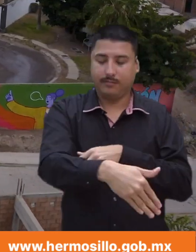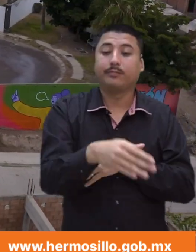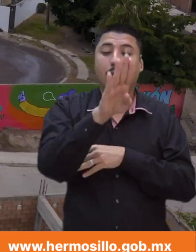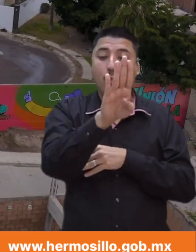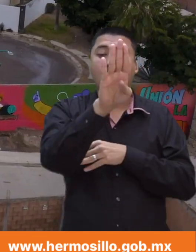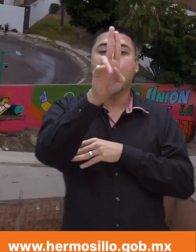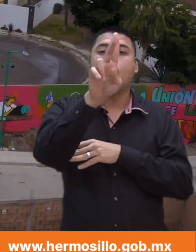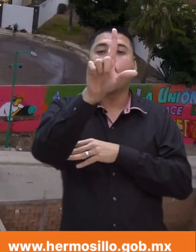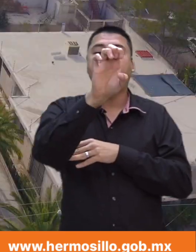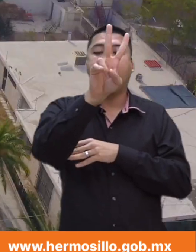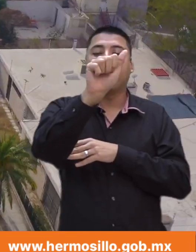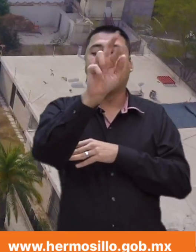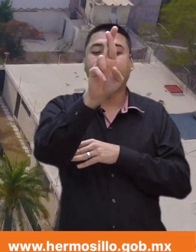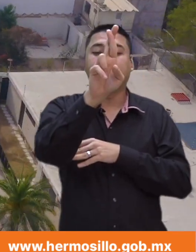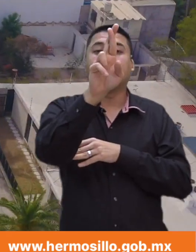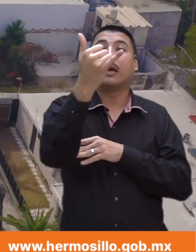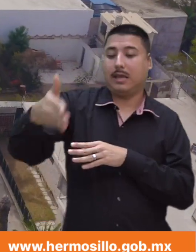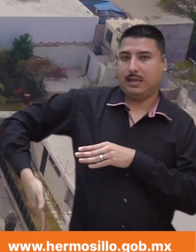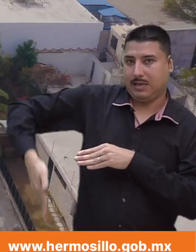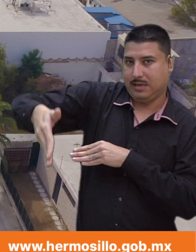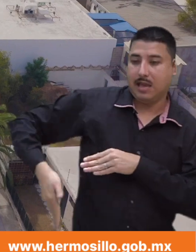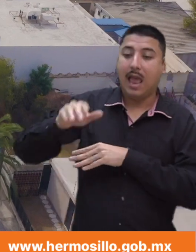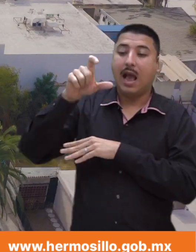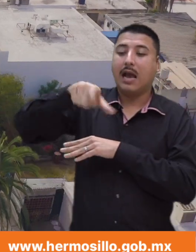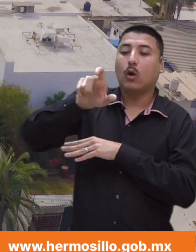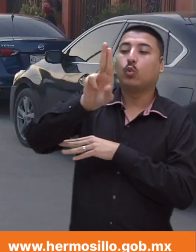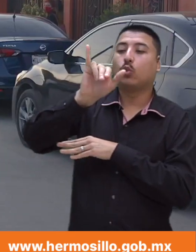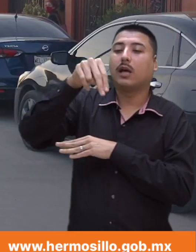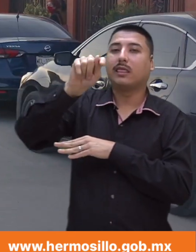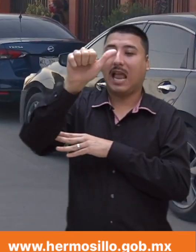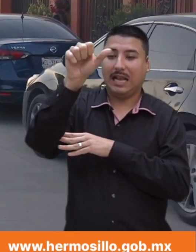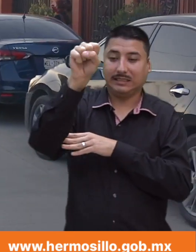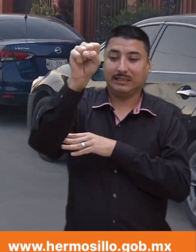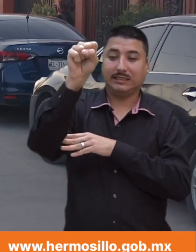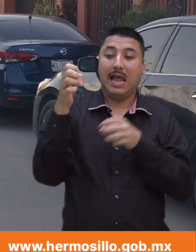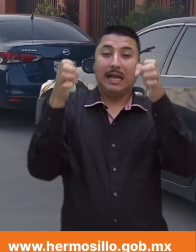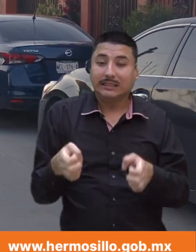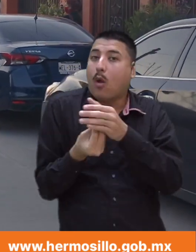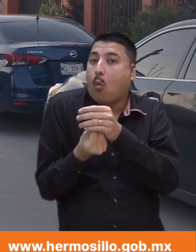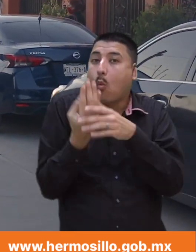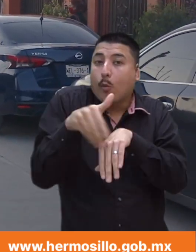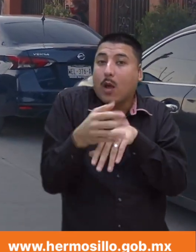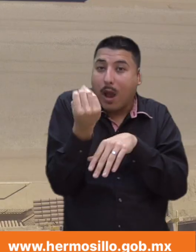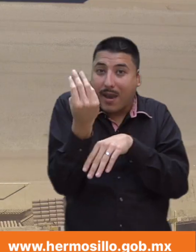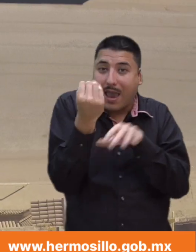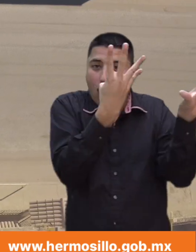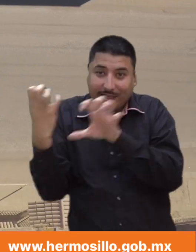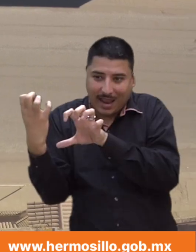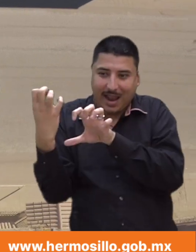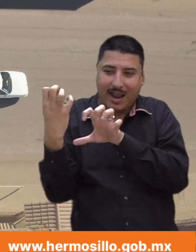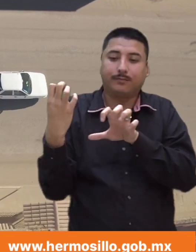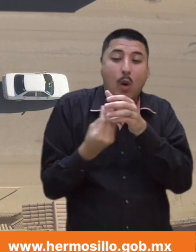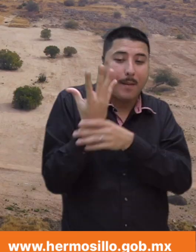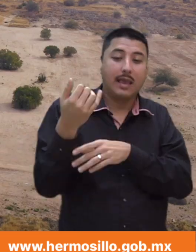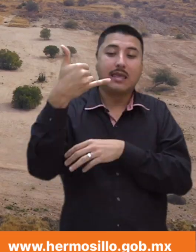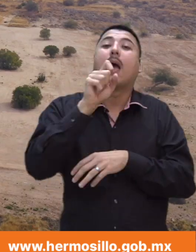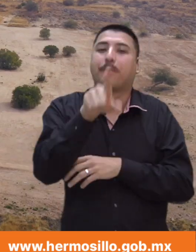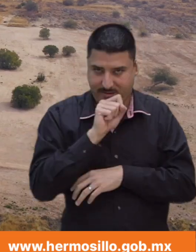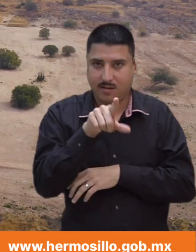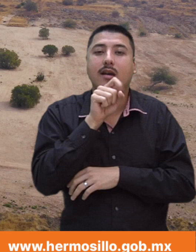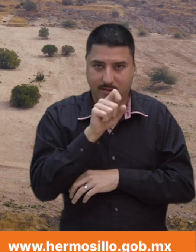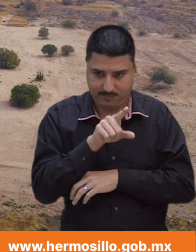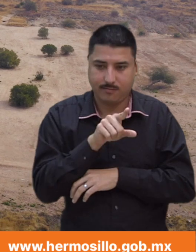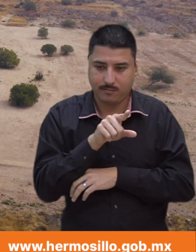comunidad y pertenencia. Durante los primeros 30 días de enero, entregamos 10 vialidades pavimentadas con concreto hidráulico y